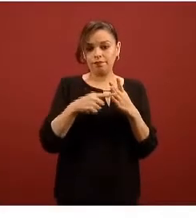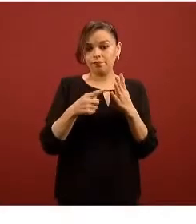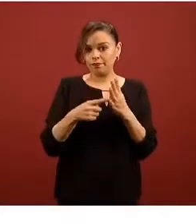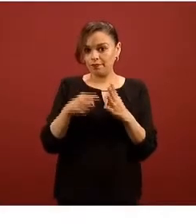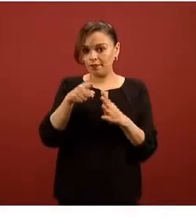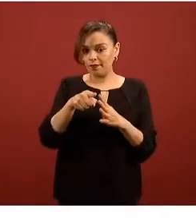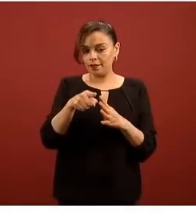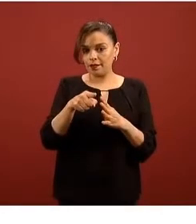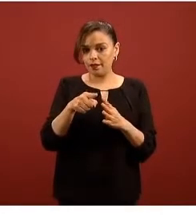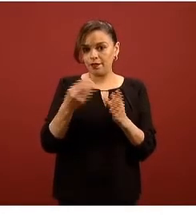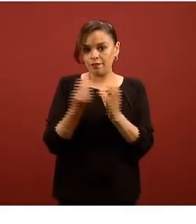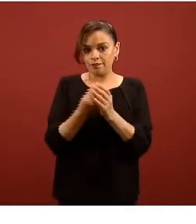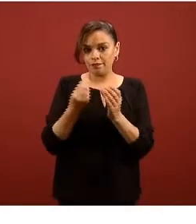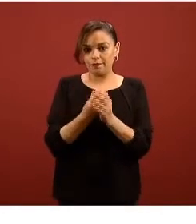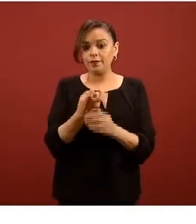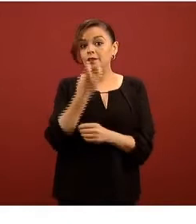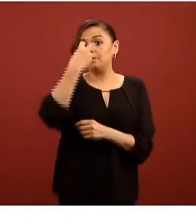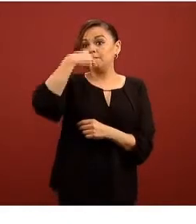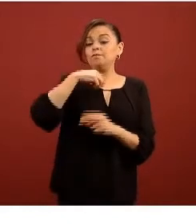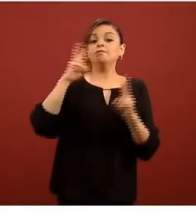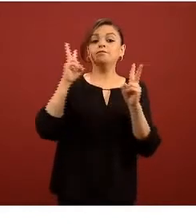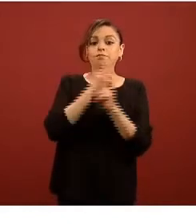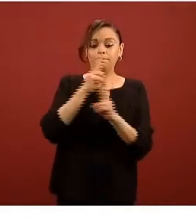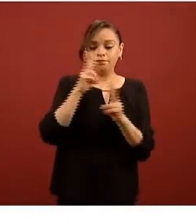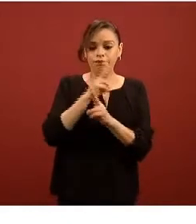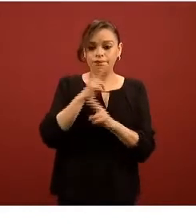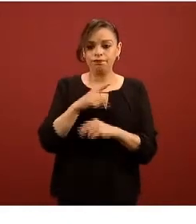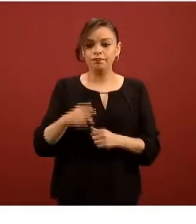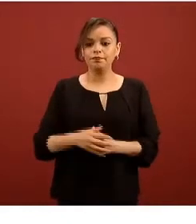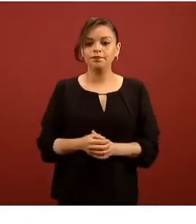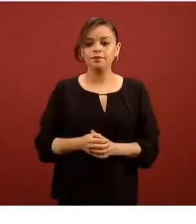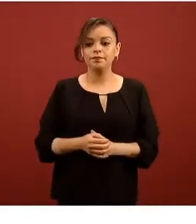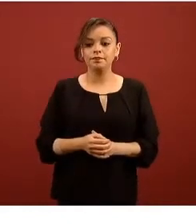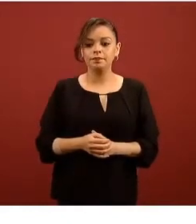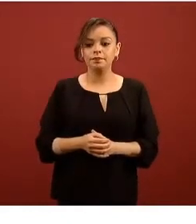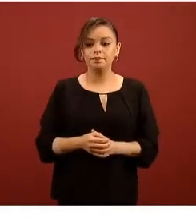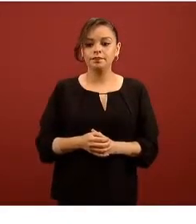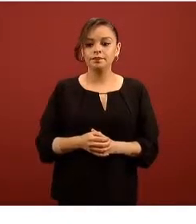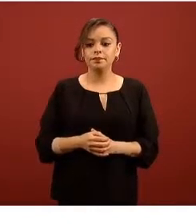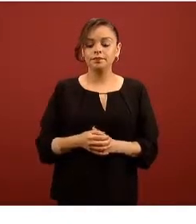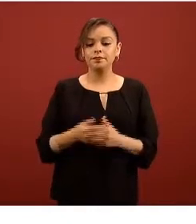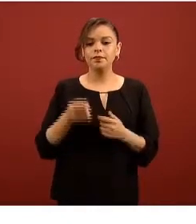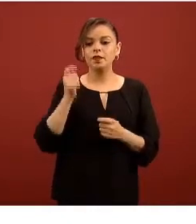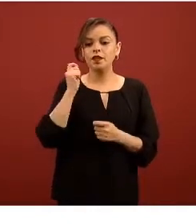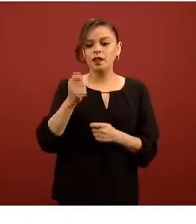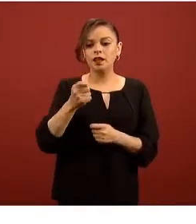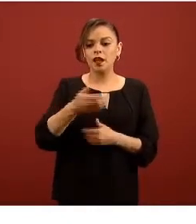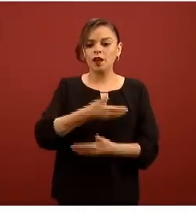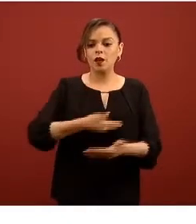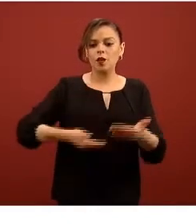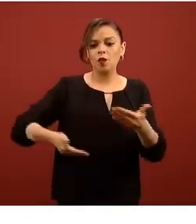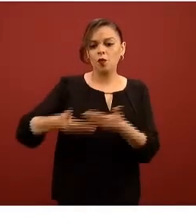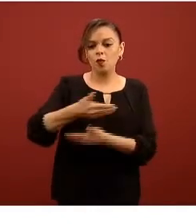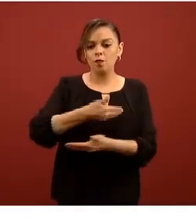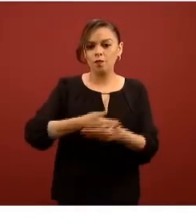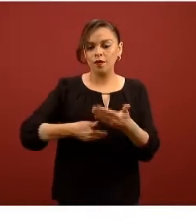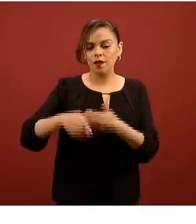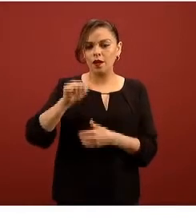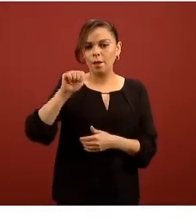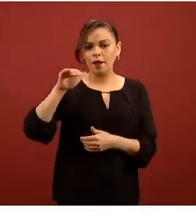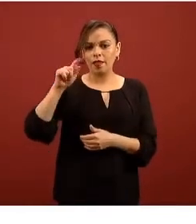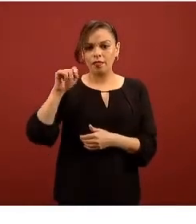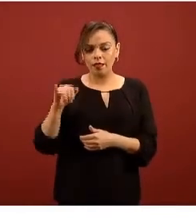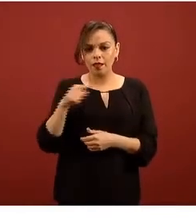que se debe gracias a que el MIT compartió principios generales de un